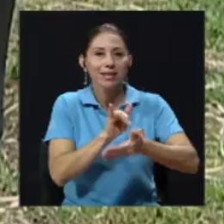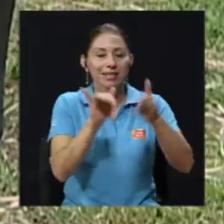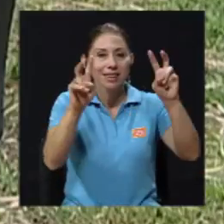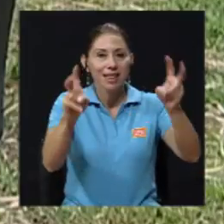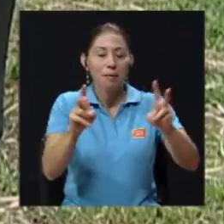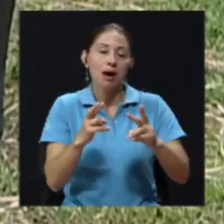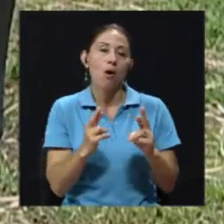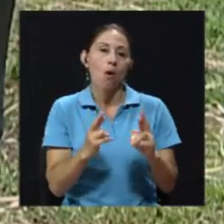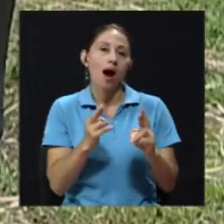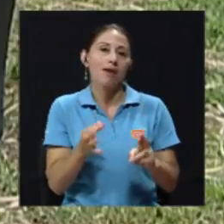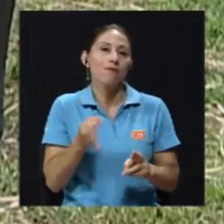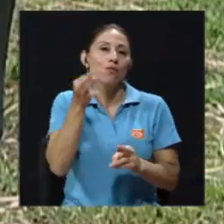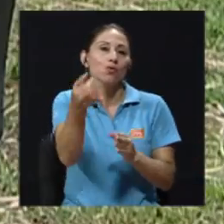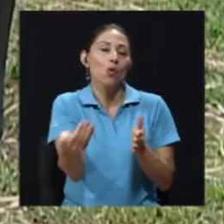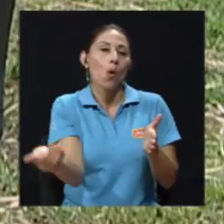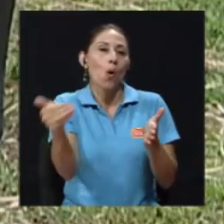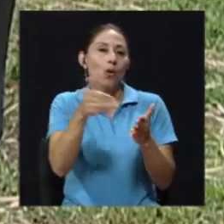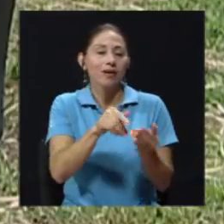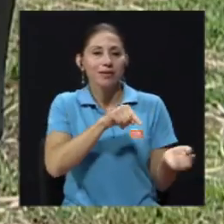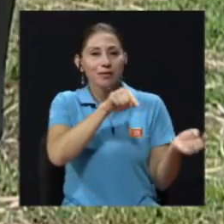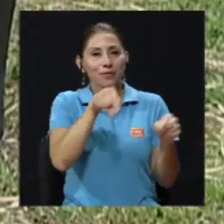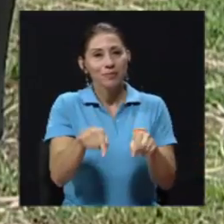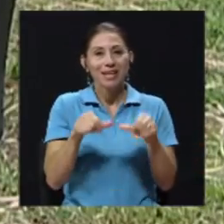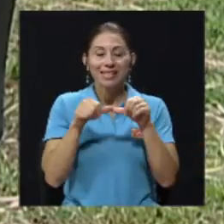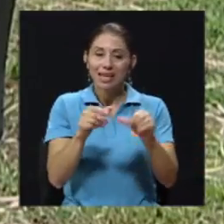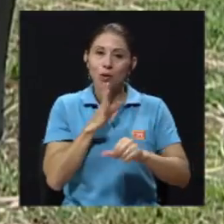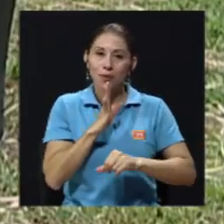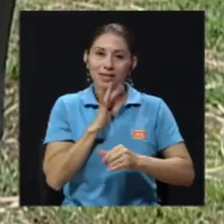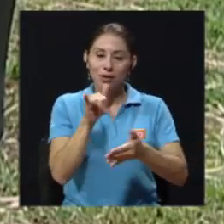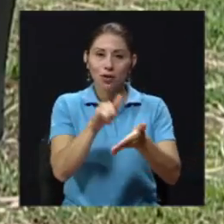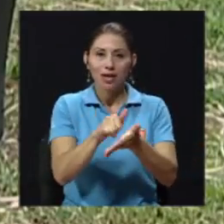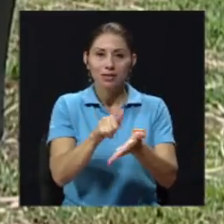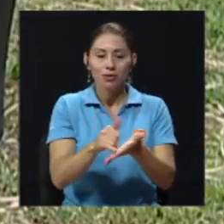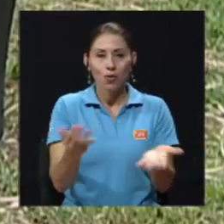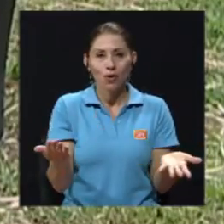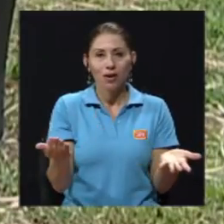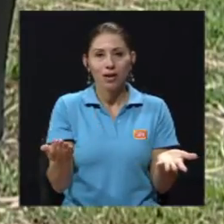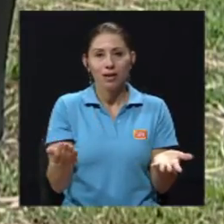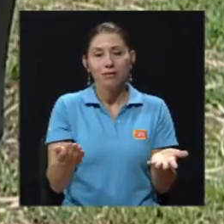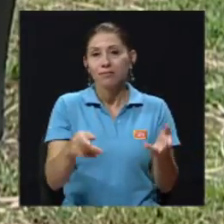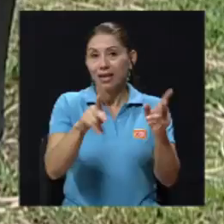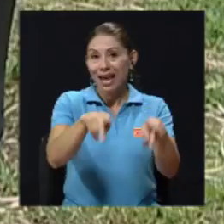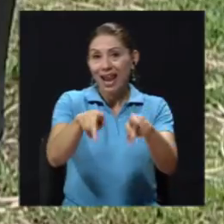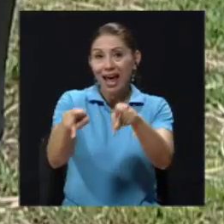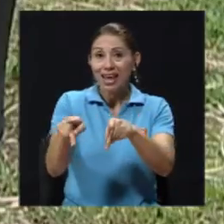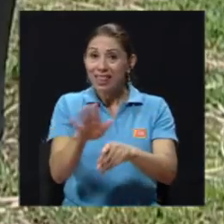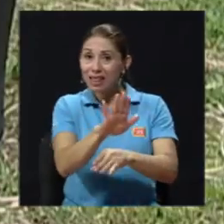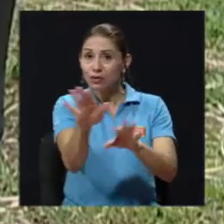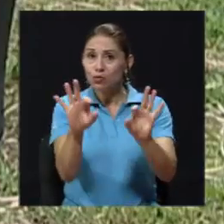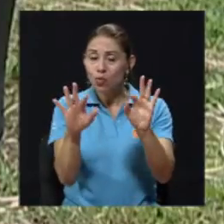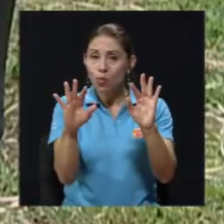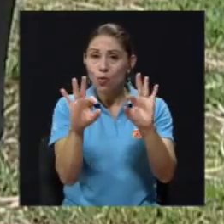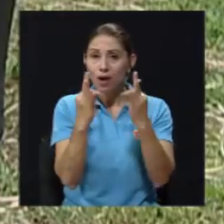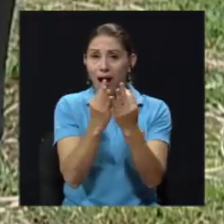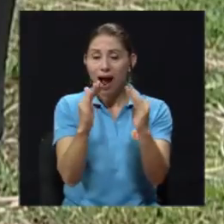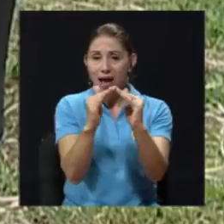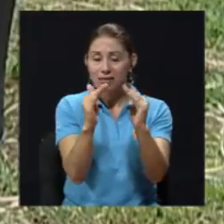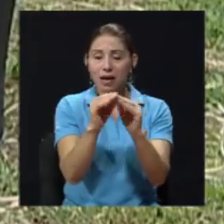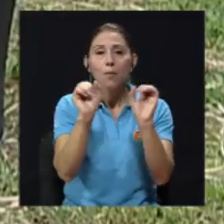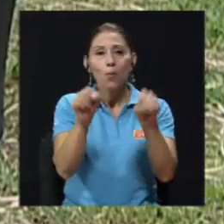a futuro tenerla nuevamente y seguir conversando de esto, que la gente en los hogares pueda